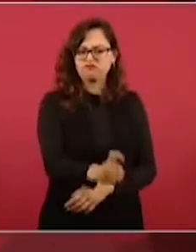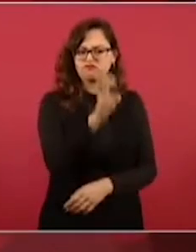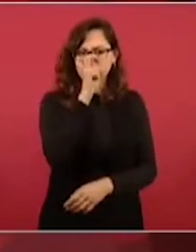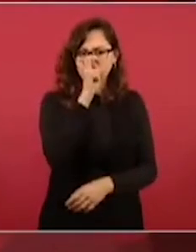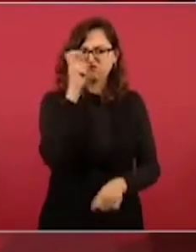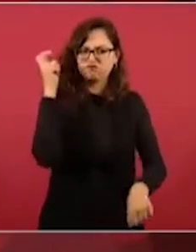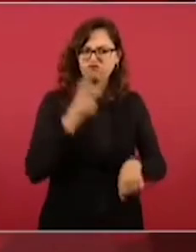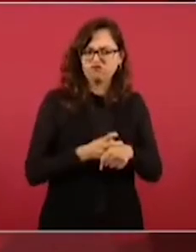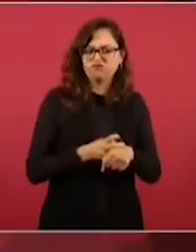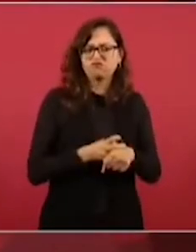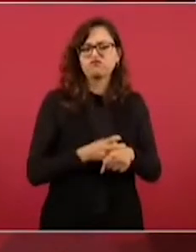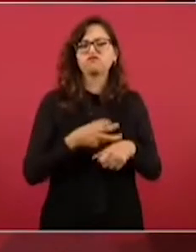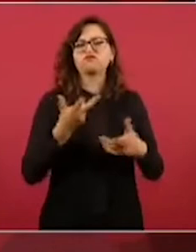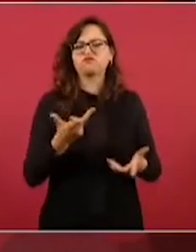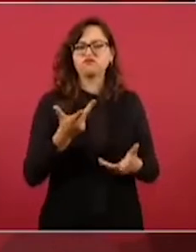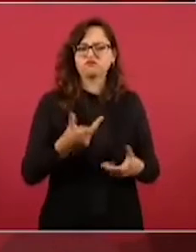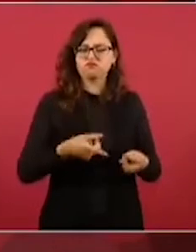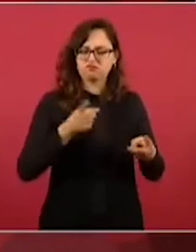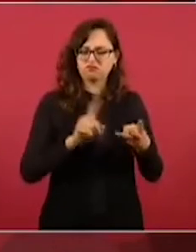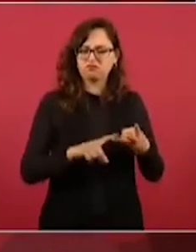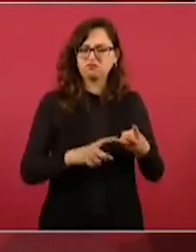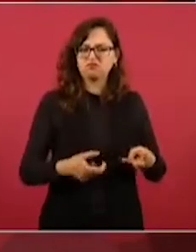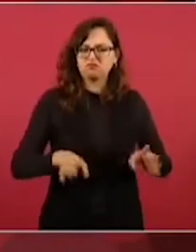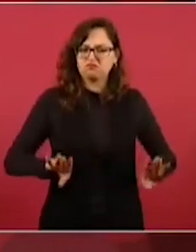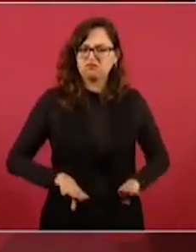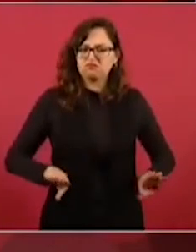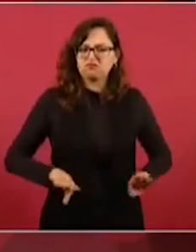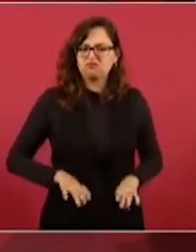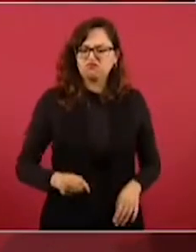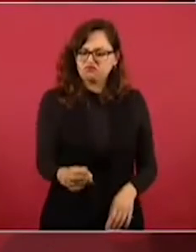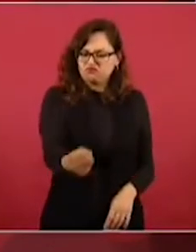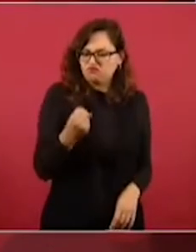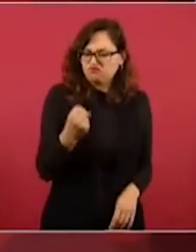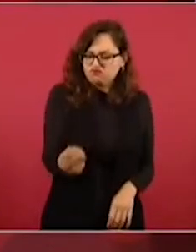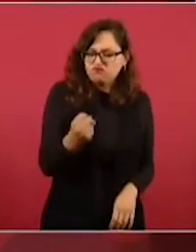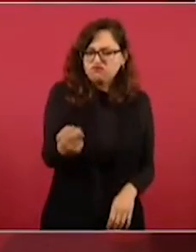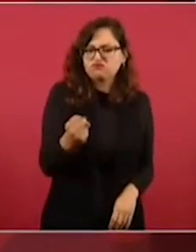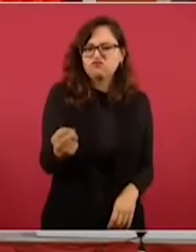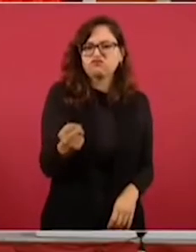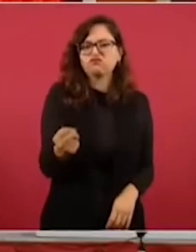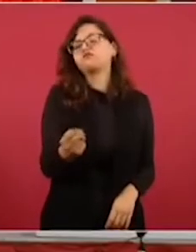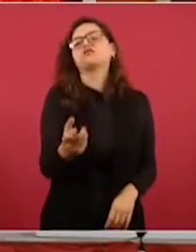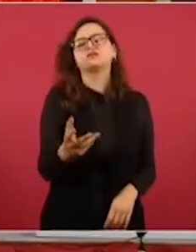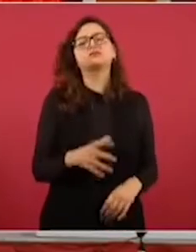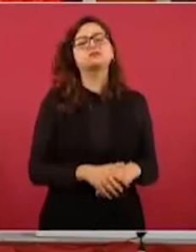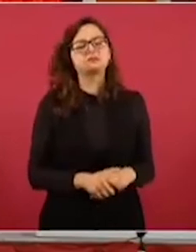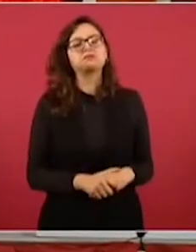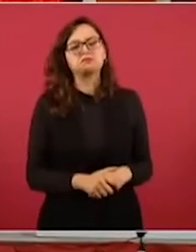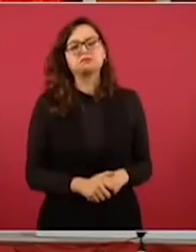las amenazas de mano dura, no me va a temblar la mano, no,